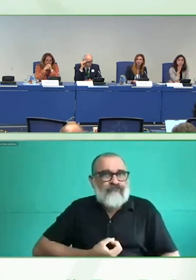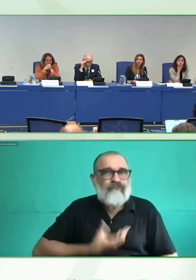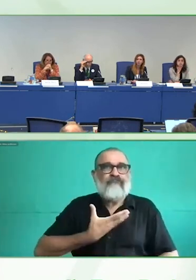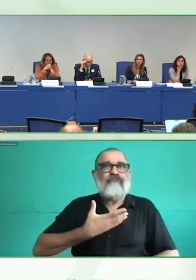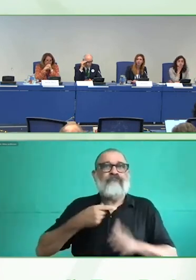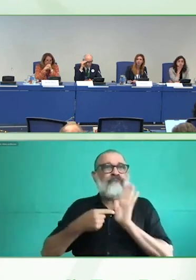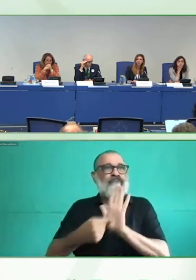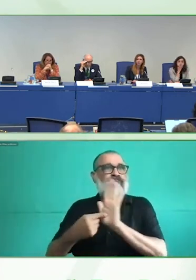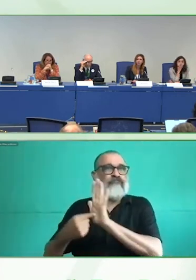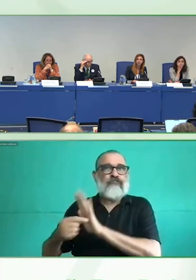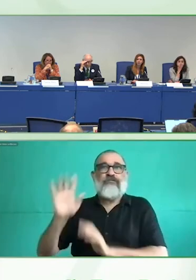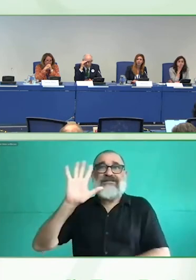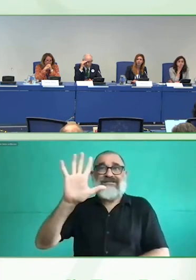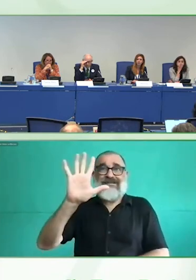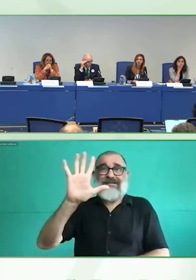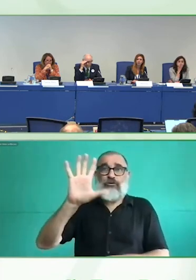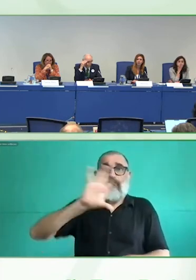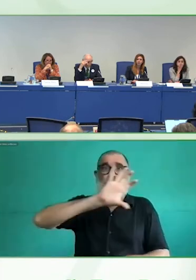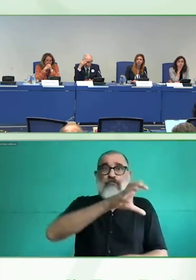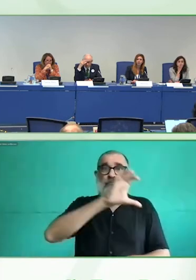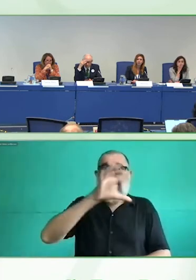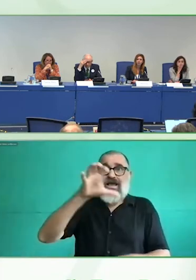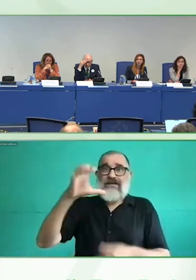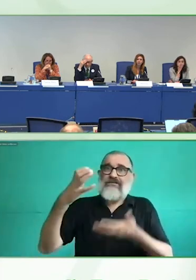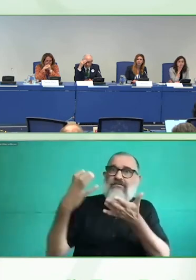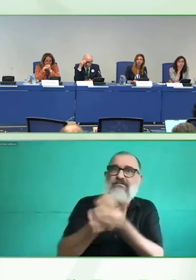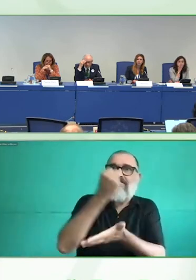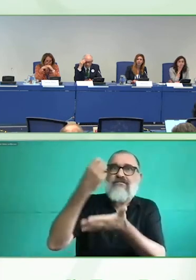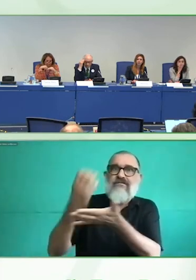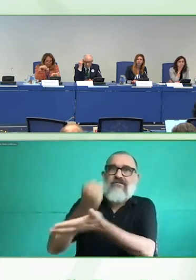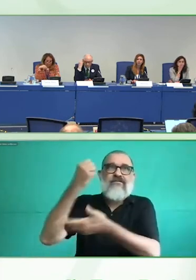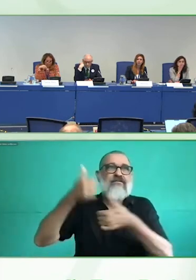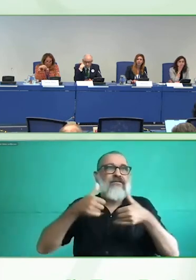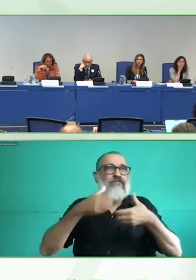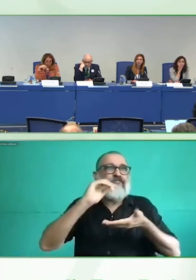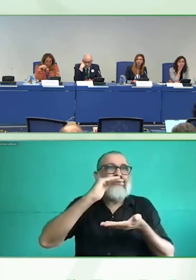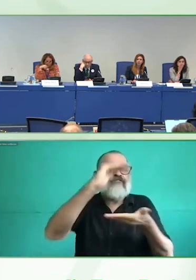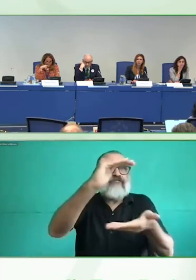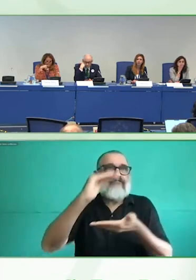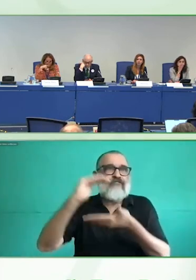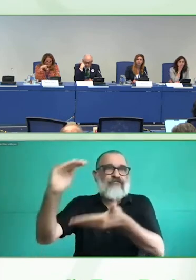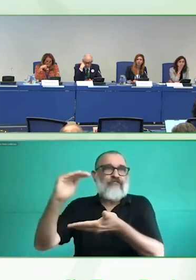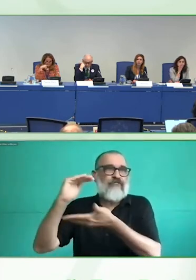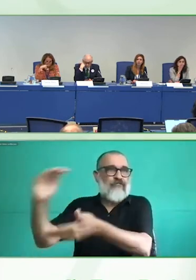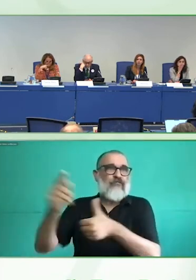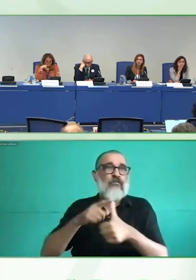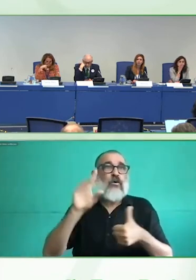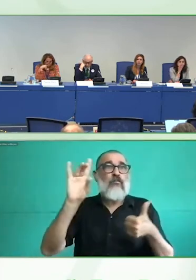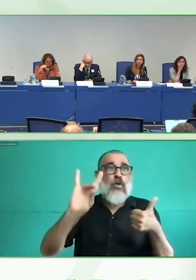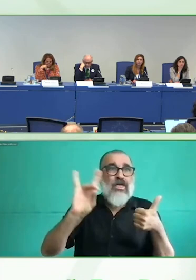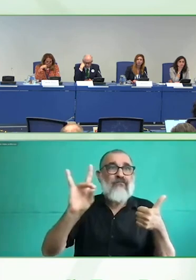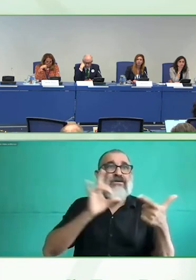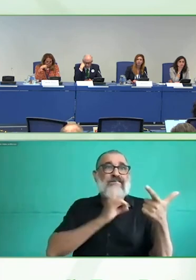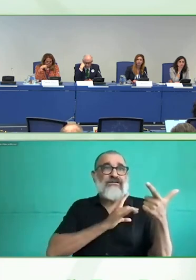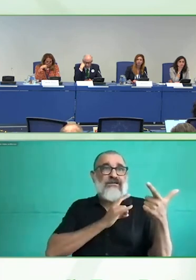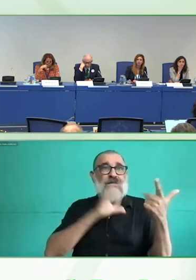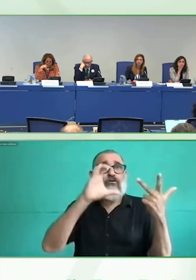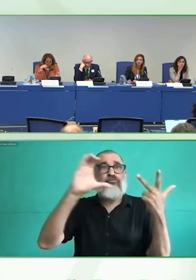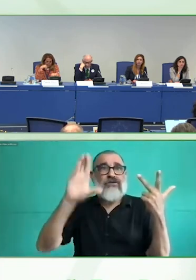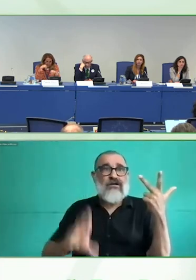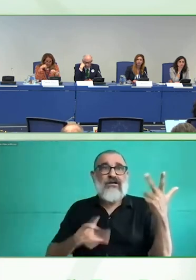participación política, la cual consiste en un servicio de video de interpretación de la lengua de señas para apoyar la participación electoral